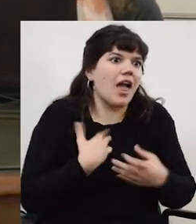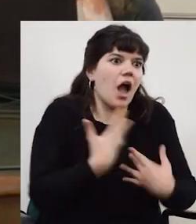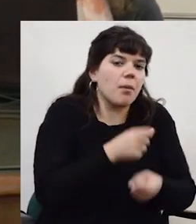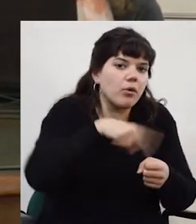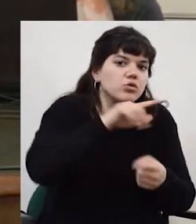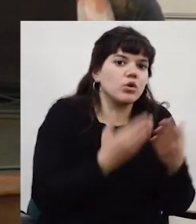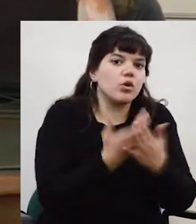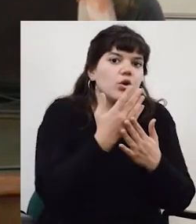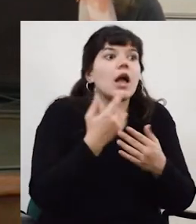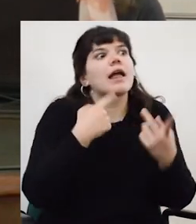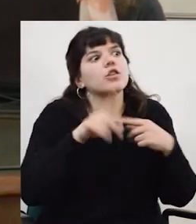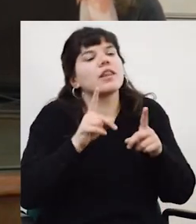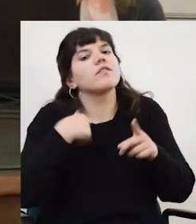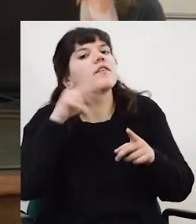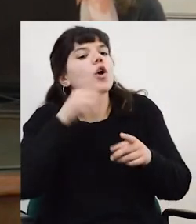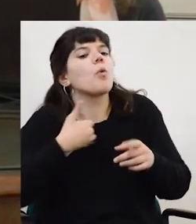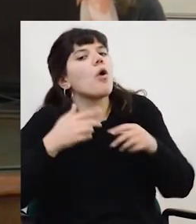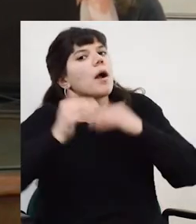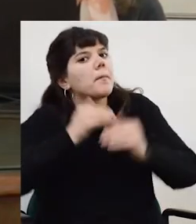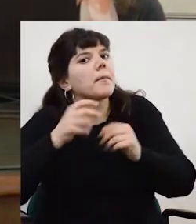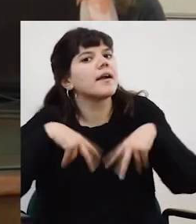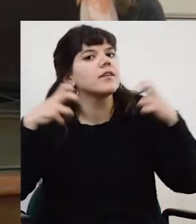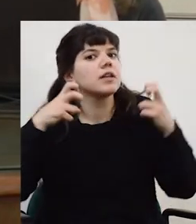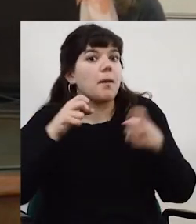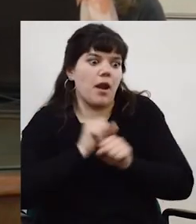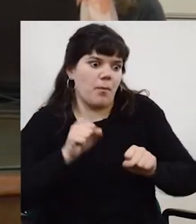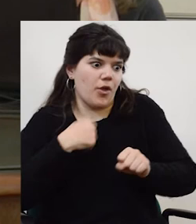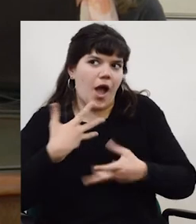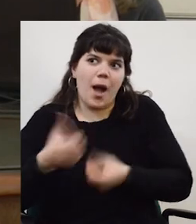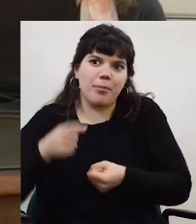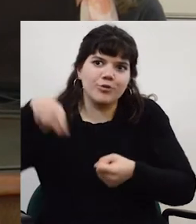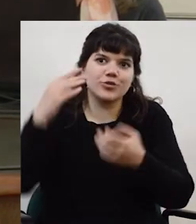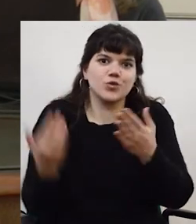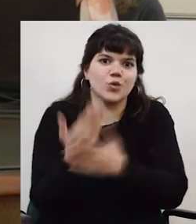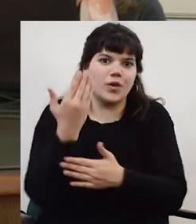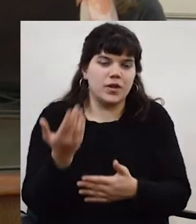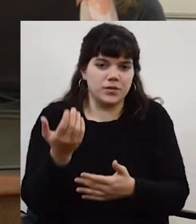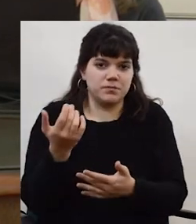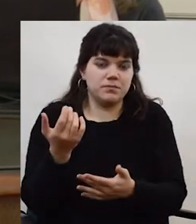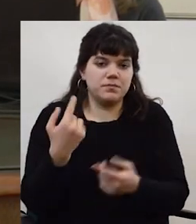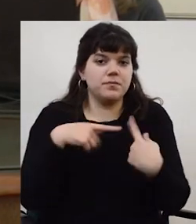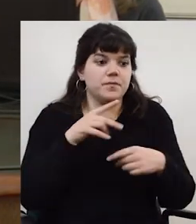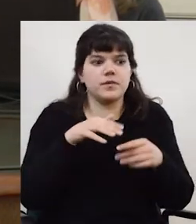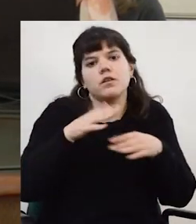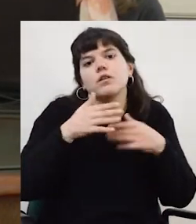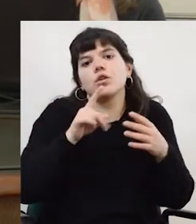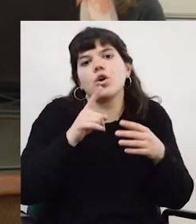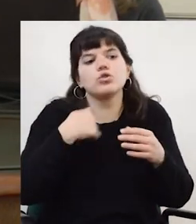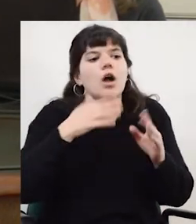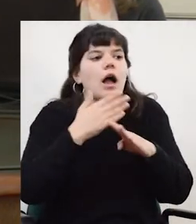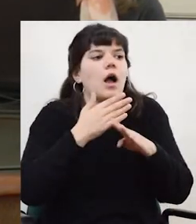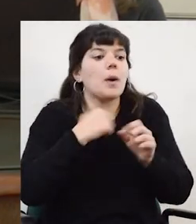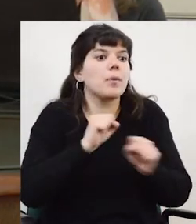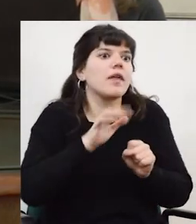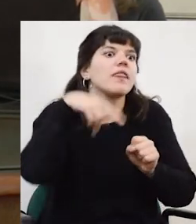cómo empiezo a investigar o trabajar con otro para poder yo aportar a la publicación. Pero eso no con el horizonte de que después lo pueda poner y me lo